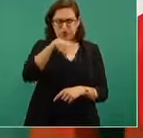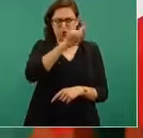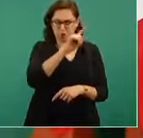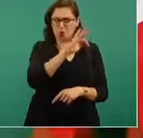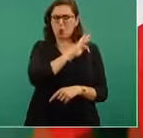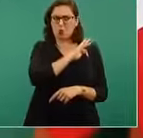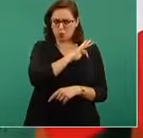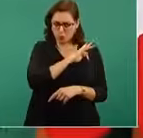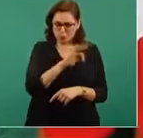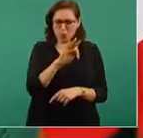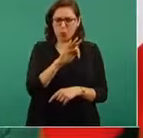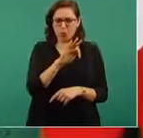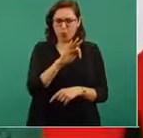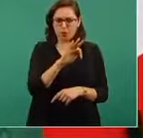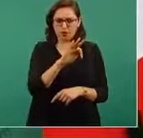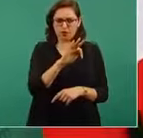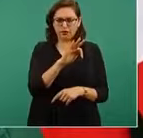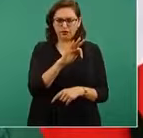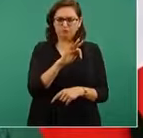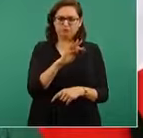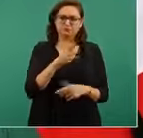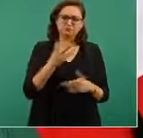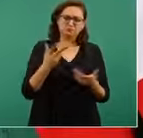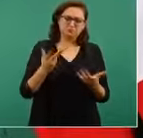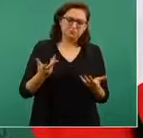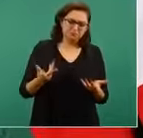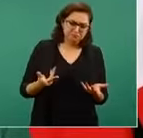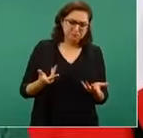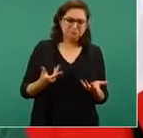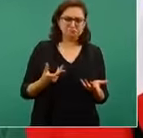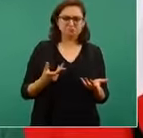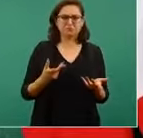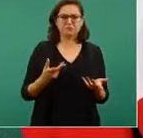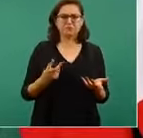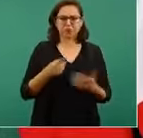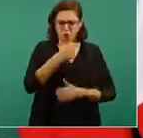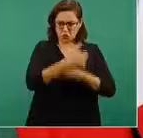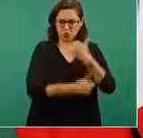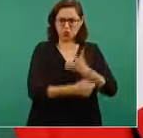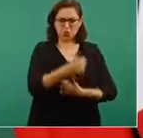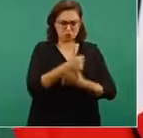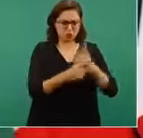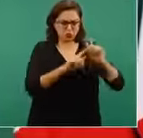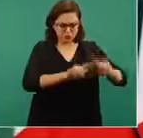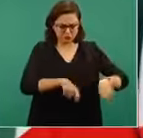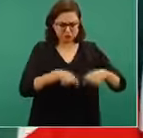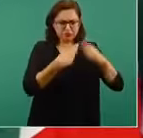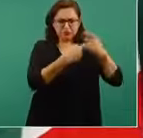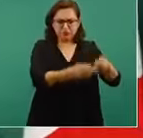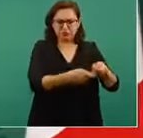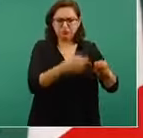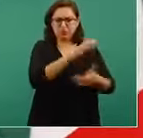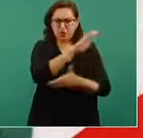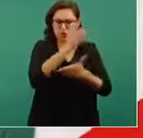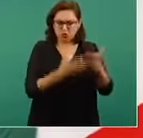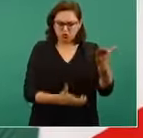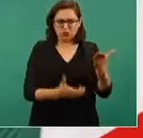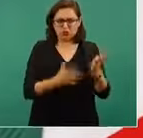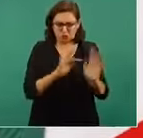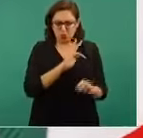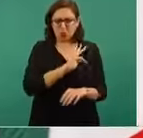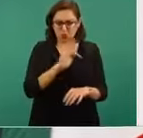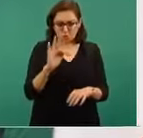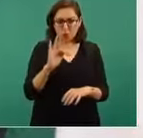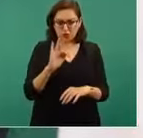vamos a decir, preferencia si hay vacantes